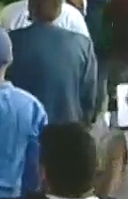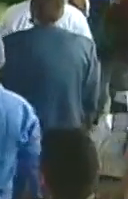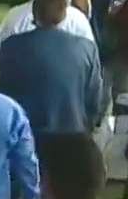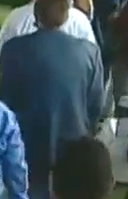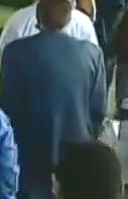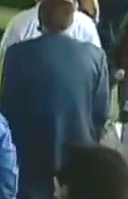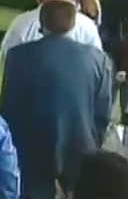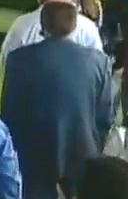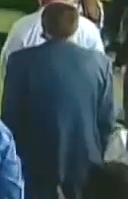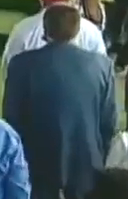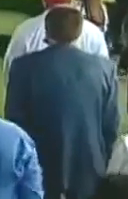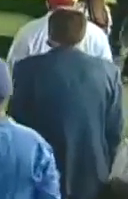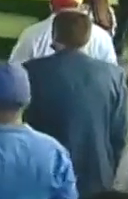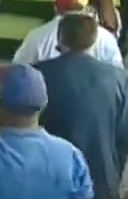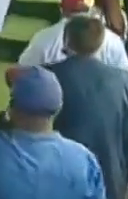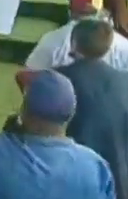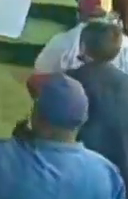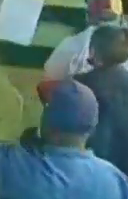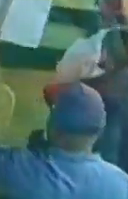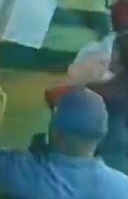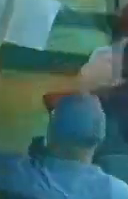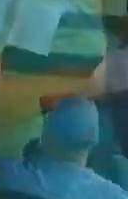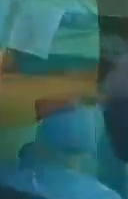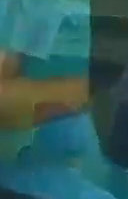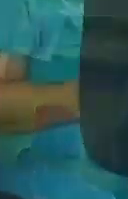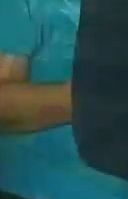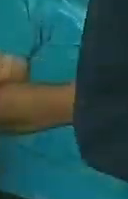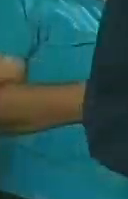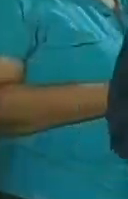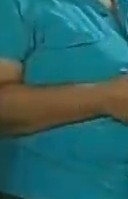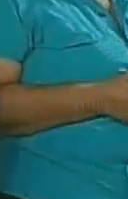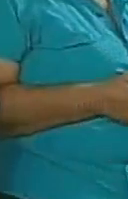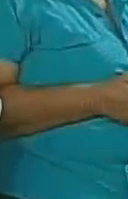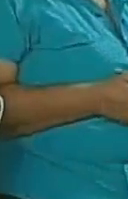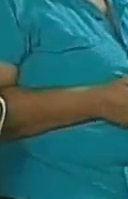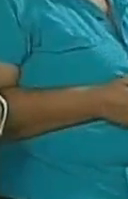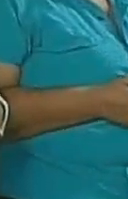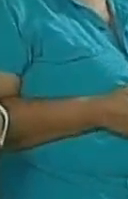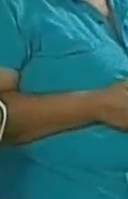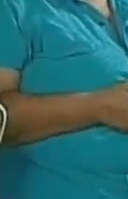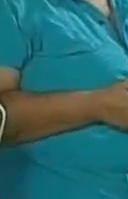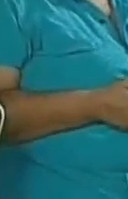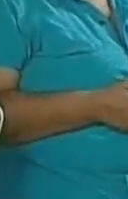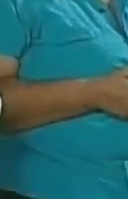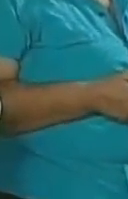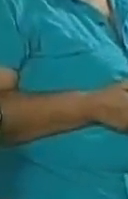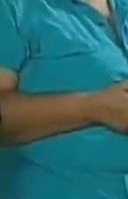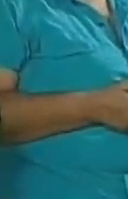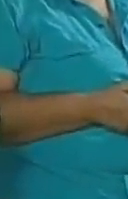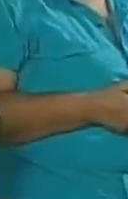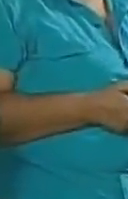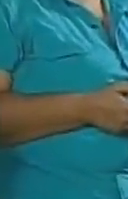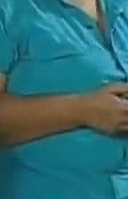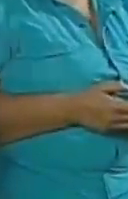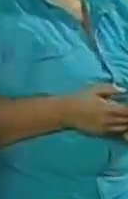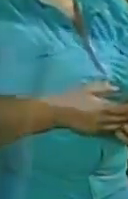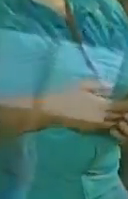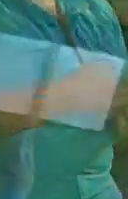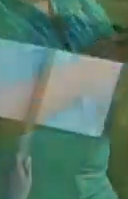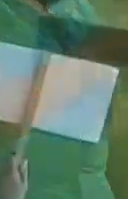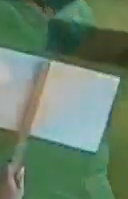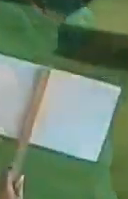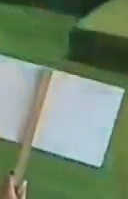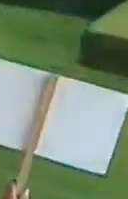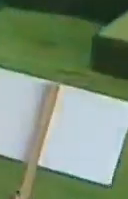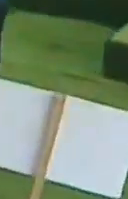arbolización, pues el gobierno bolivariano garantiza este derecho. Observamos en este momento al presidente de la República, Nicolás Maduro Moros,